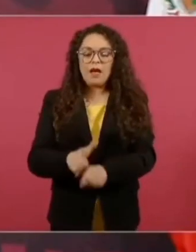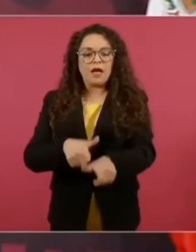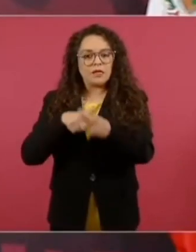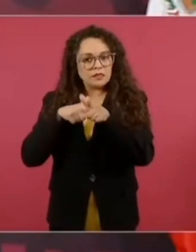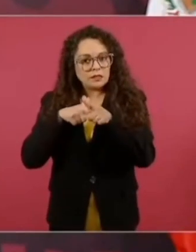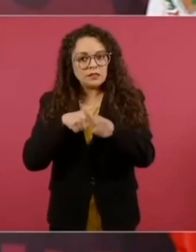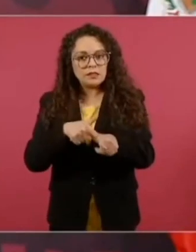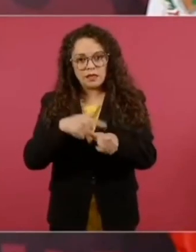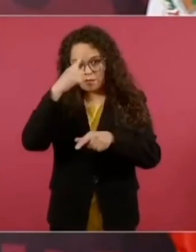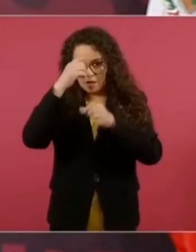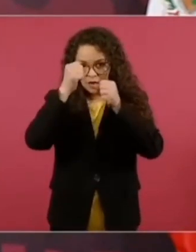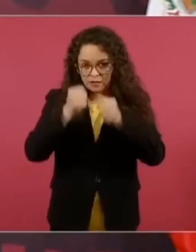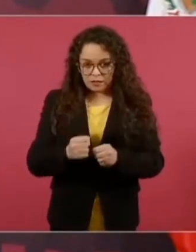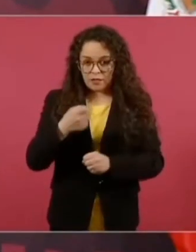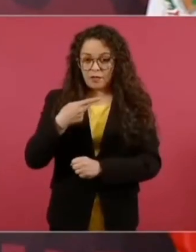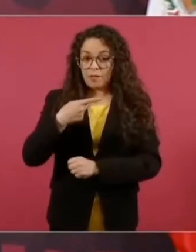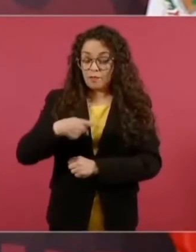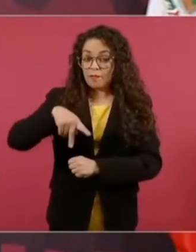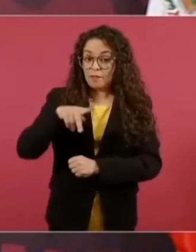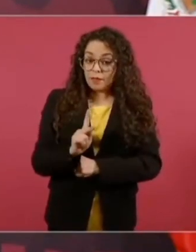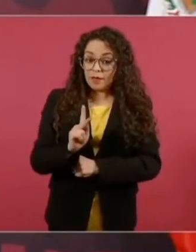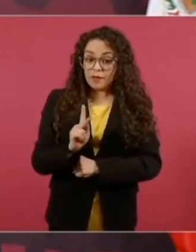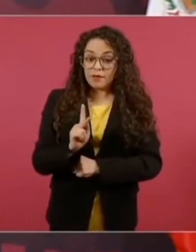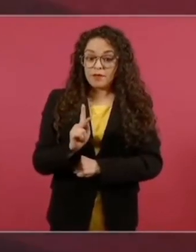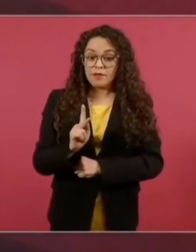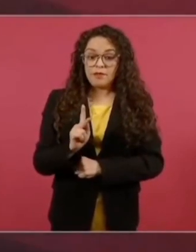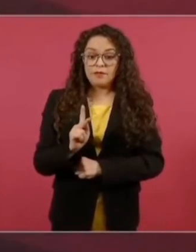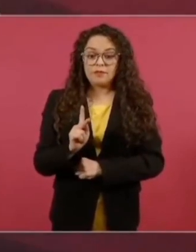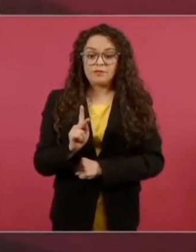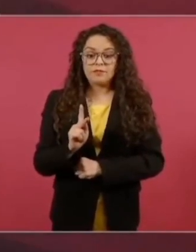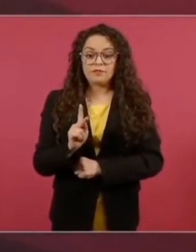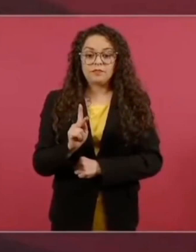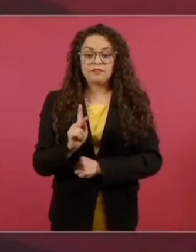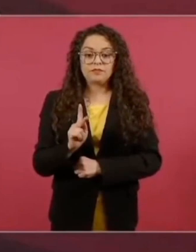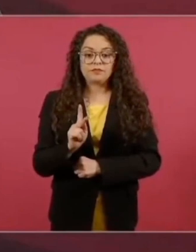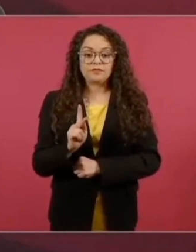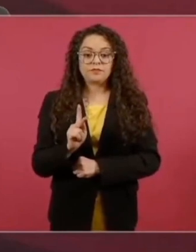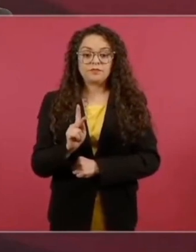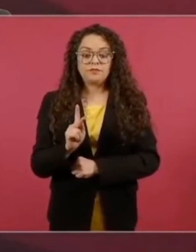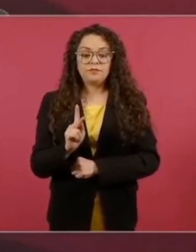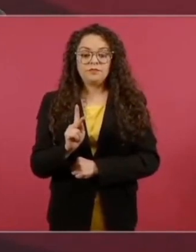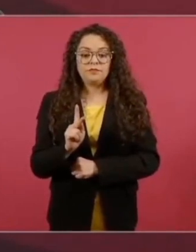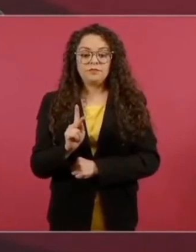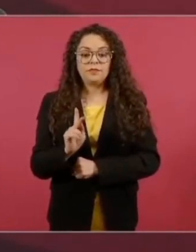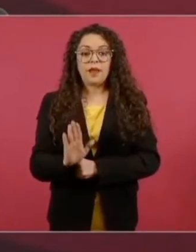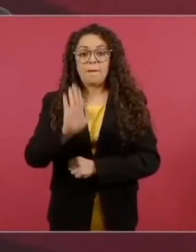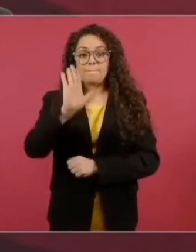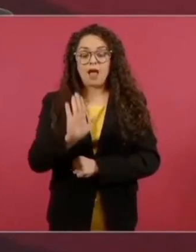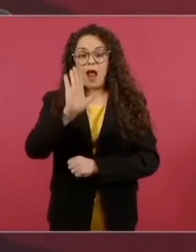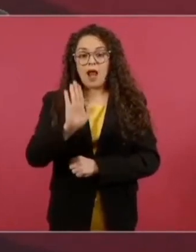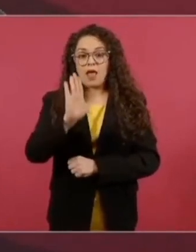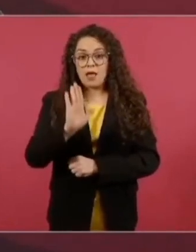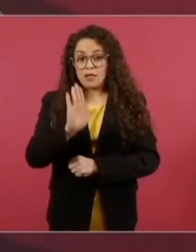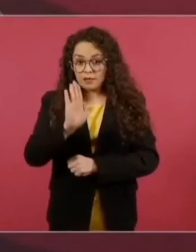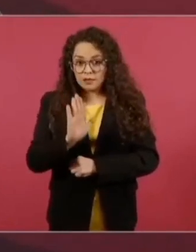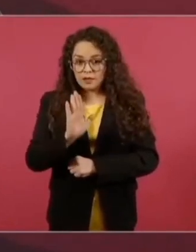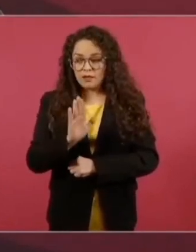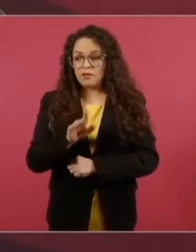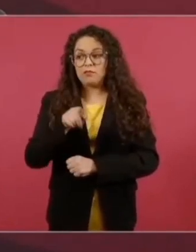pero todo indica que no, hay relación con lo que ella hacía